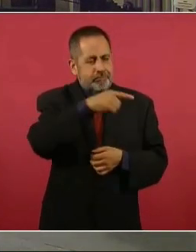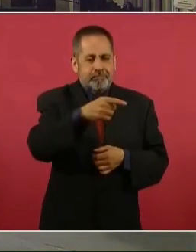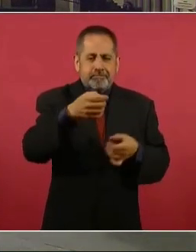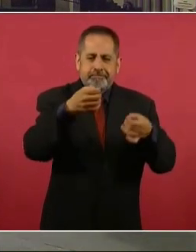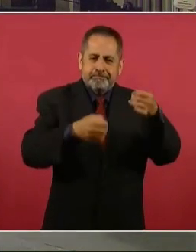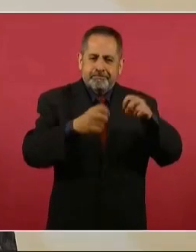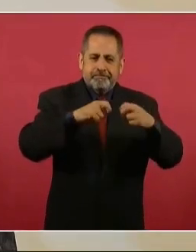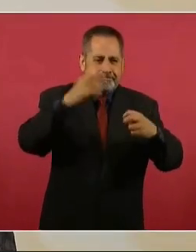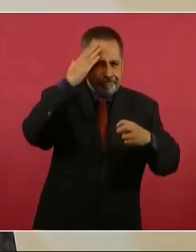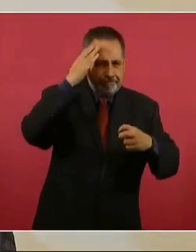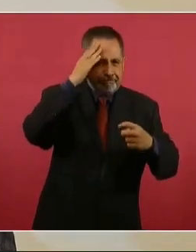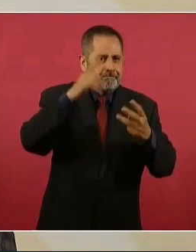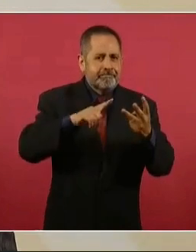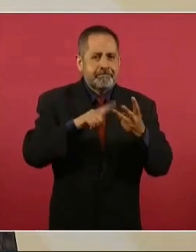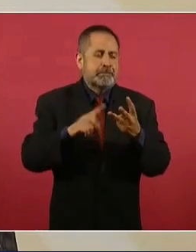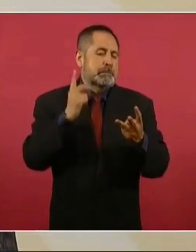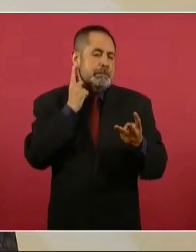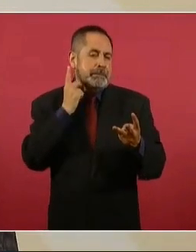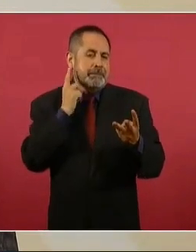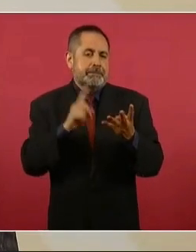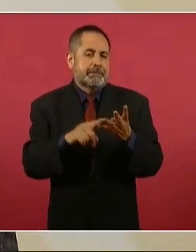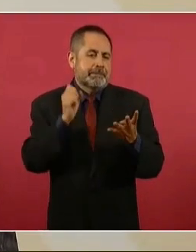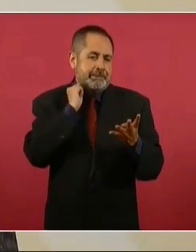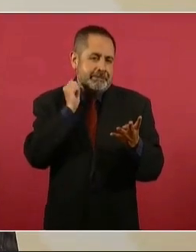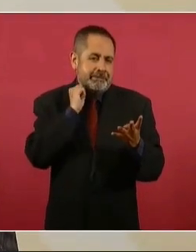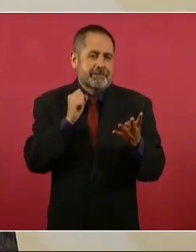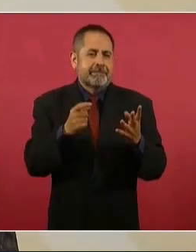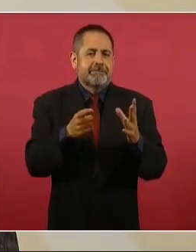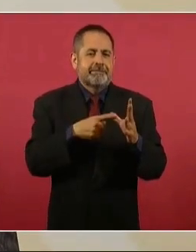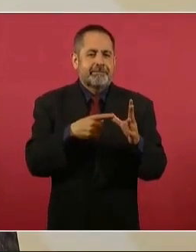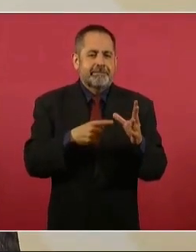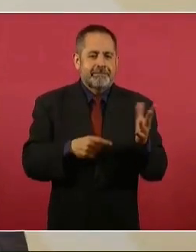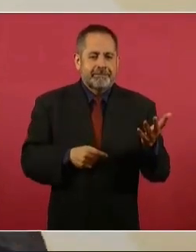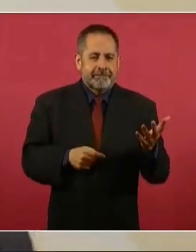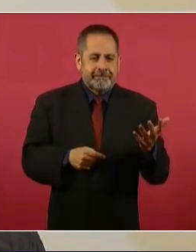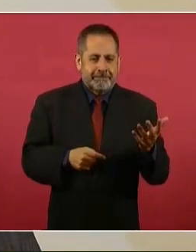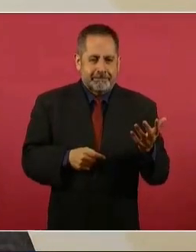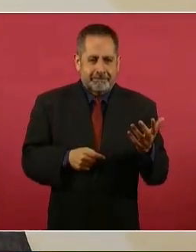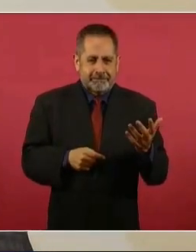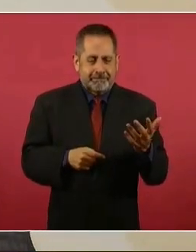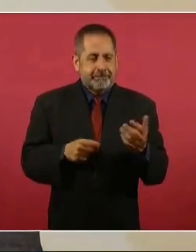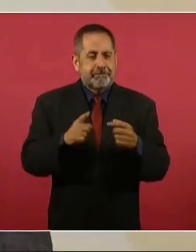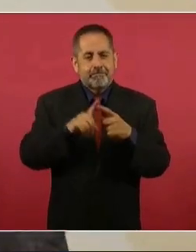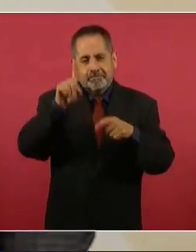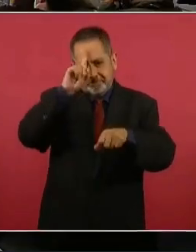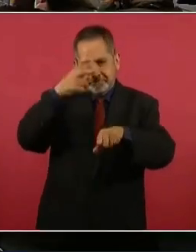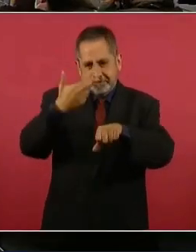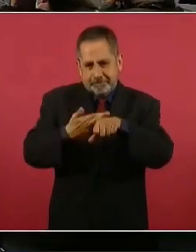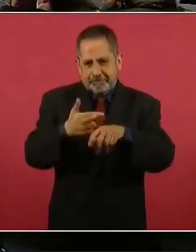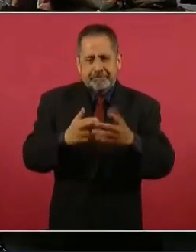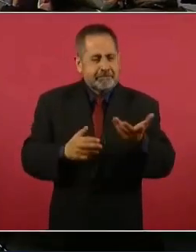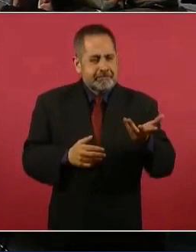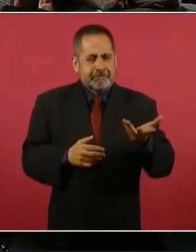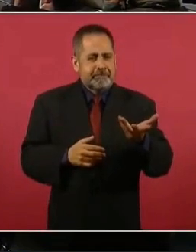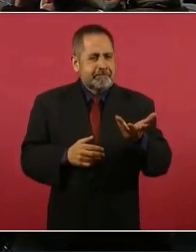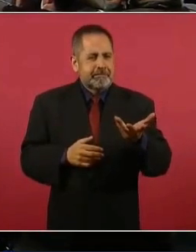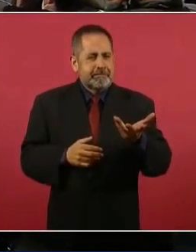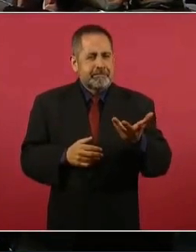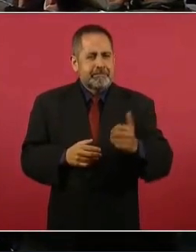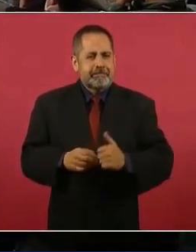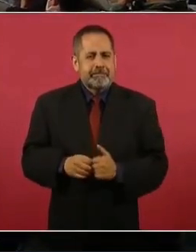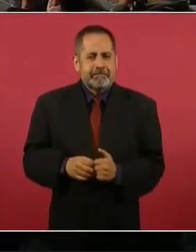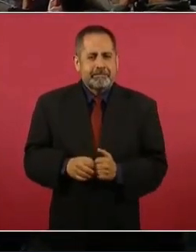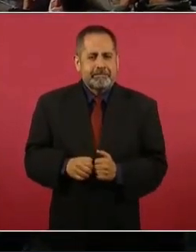ministro, un diputado, un senador, un consejero del